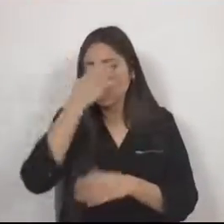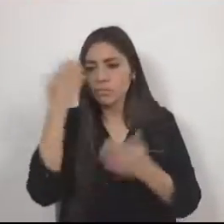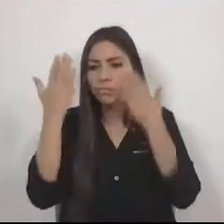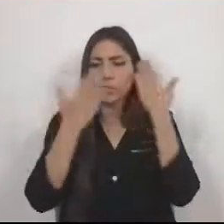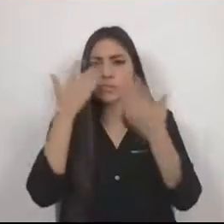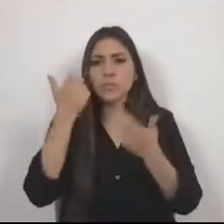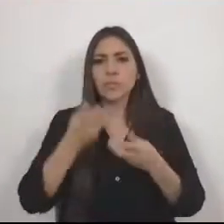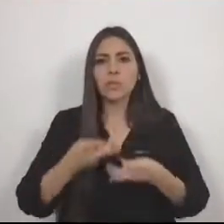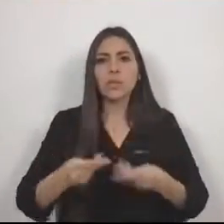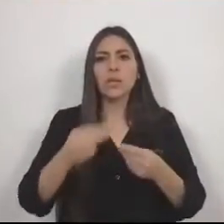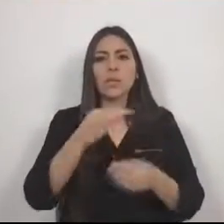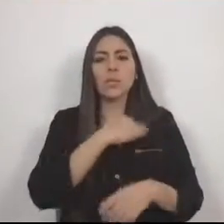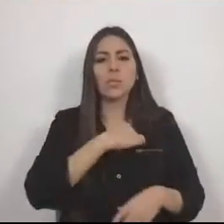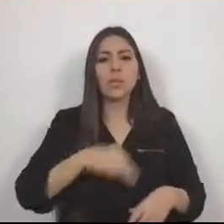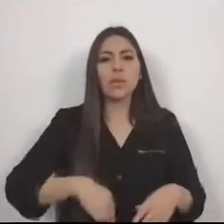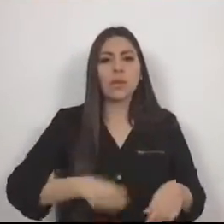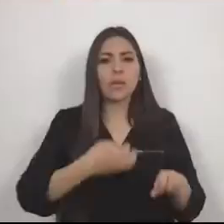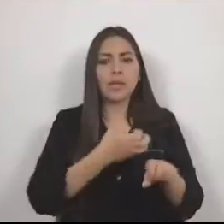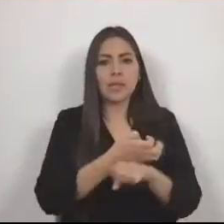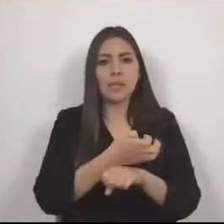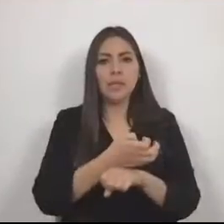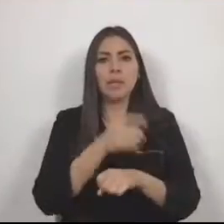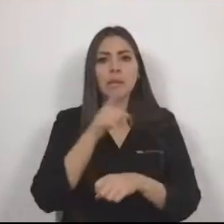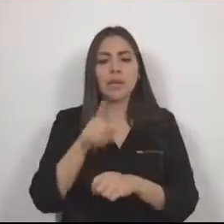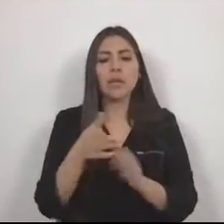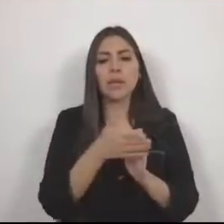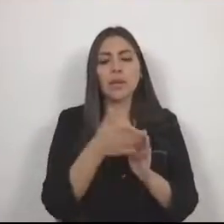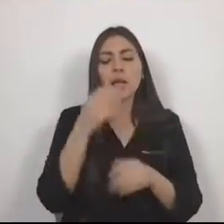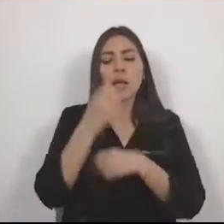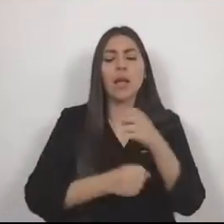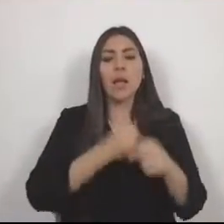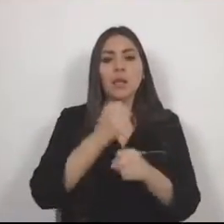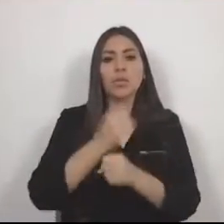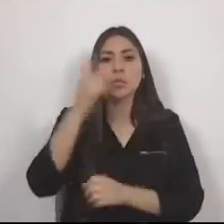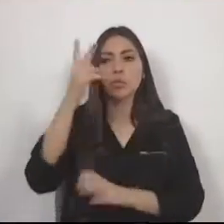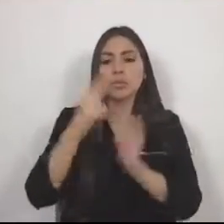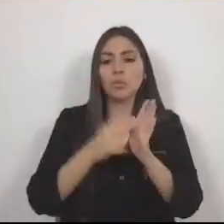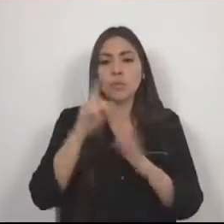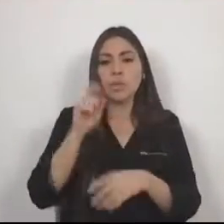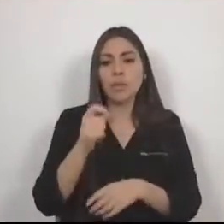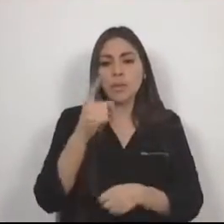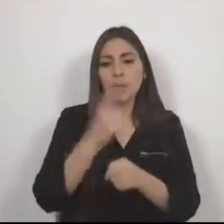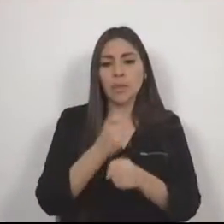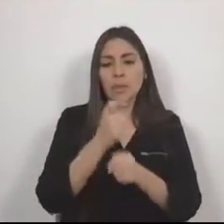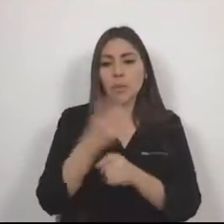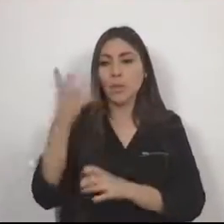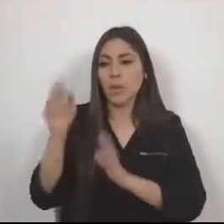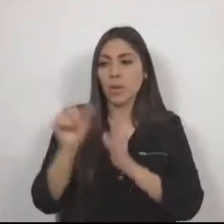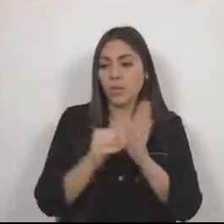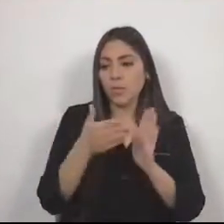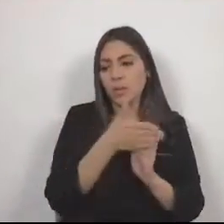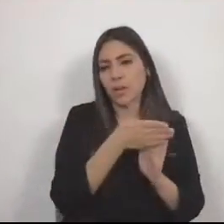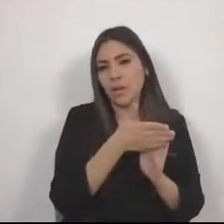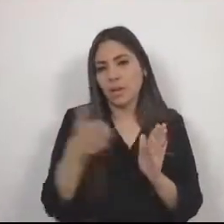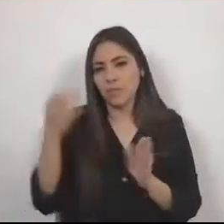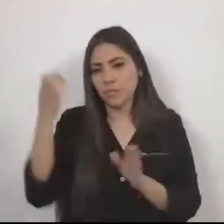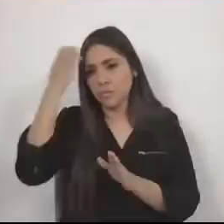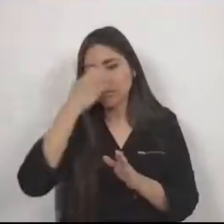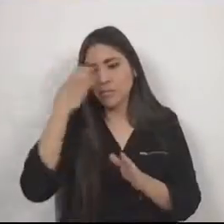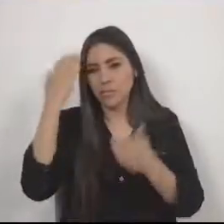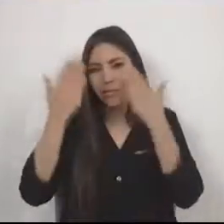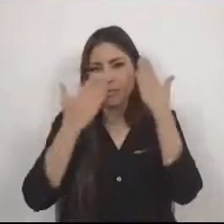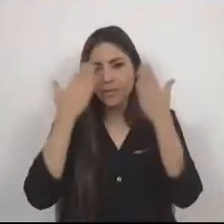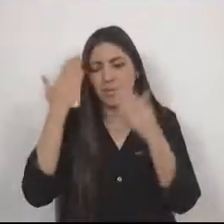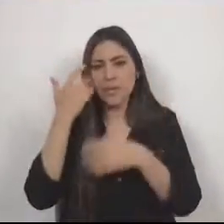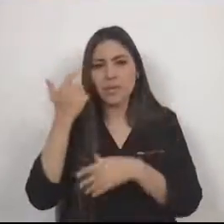los municipios del Estado, en el cuarto trimestre del 2020, realizado por el Centro de Estudios de Financias Públicas, se dio a